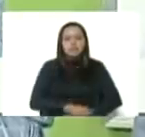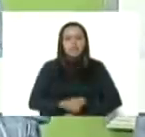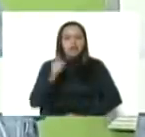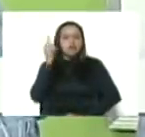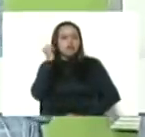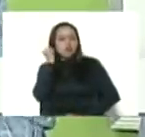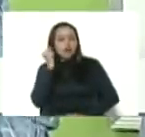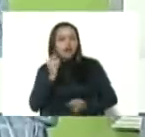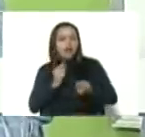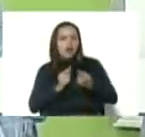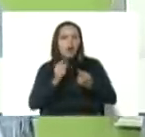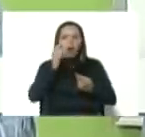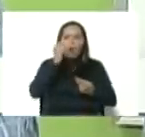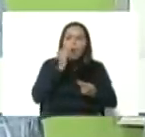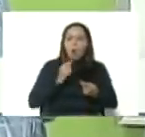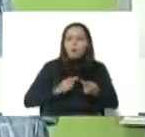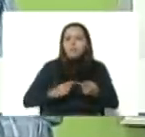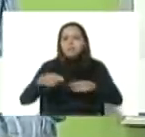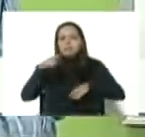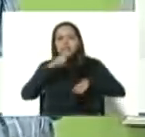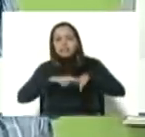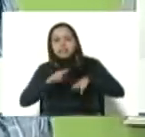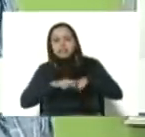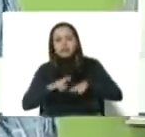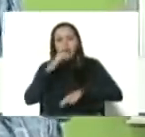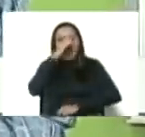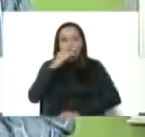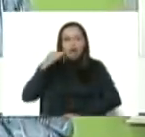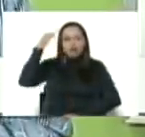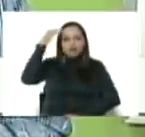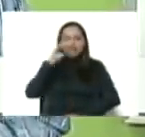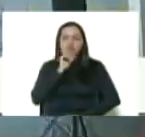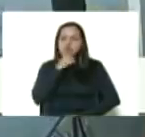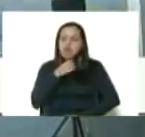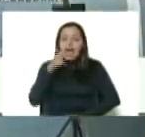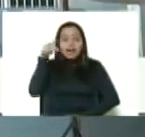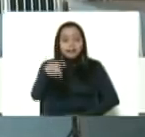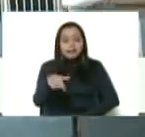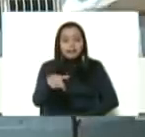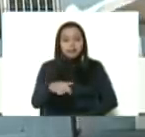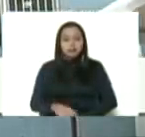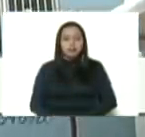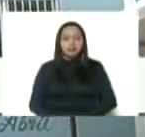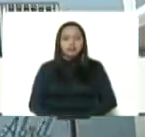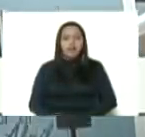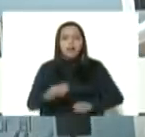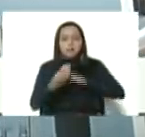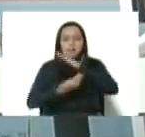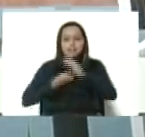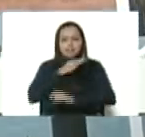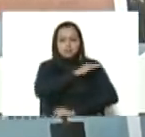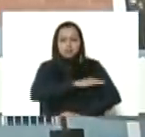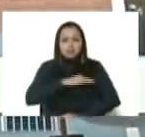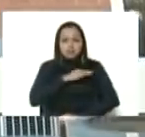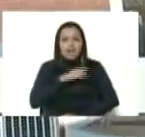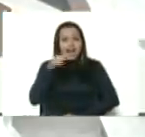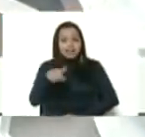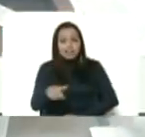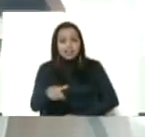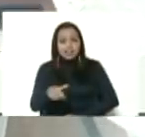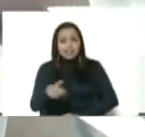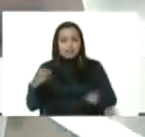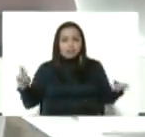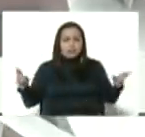la mujer, del hombre, de los niños, de los adultos mayores, es aquí. En las bases de misiones, donde aquí se resumen